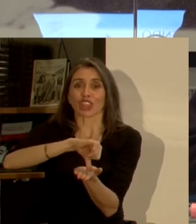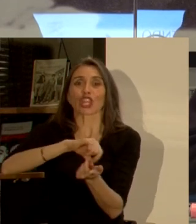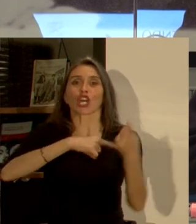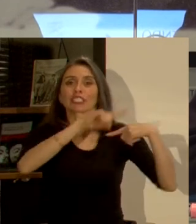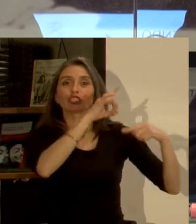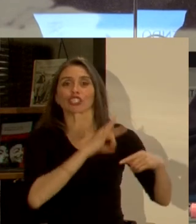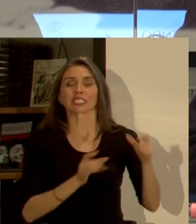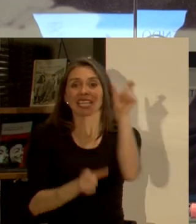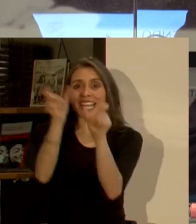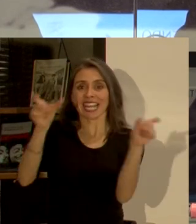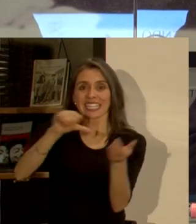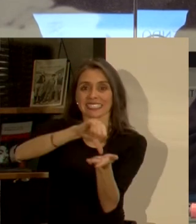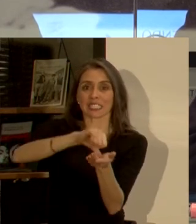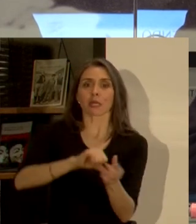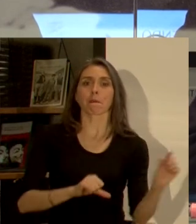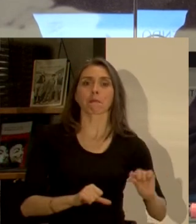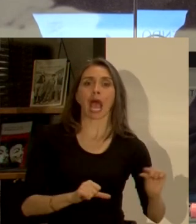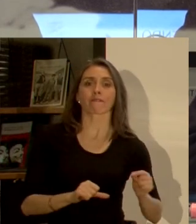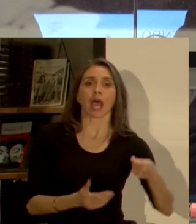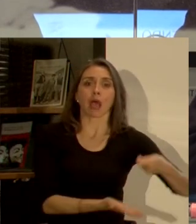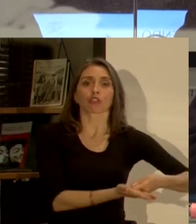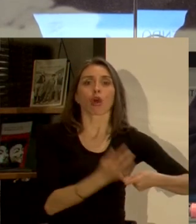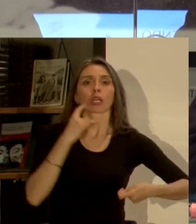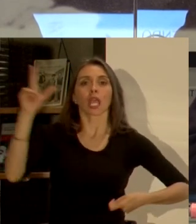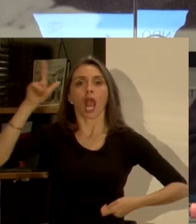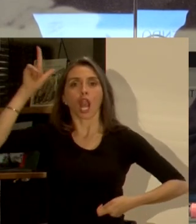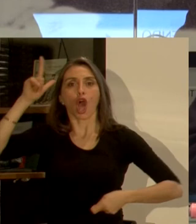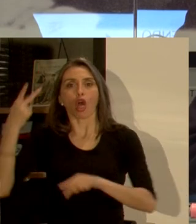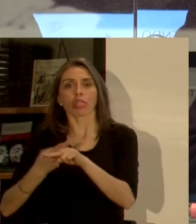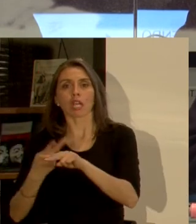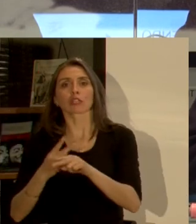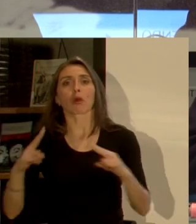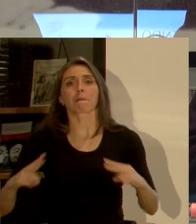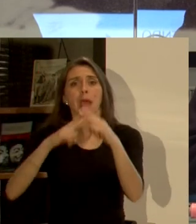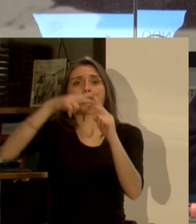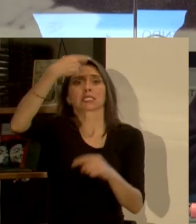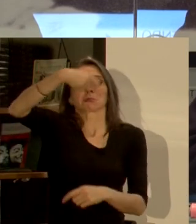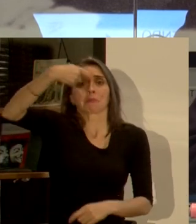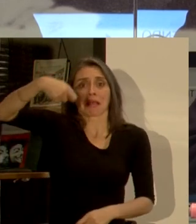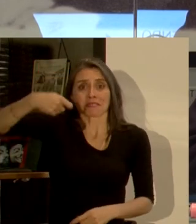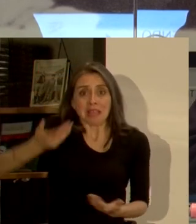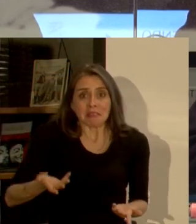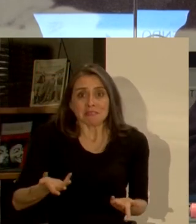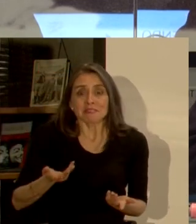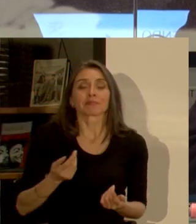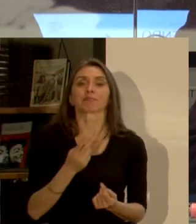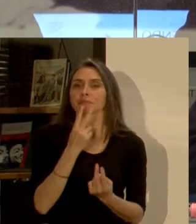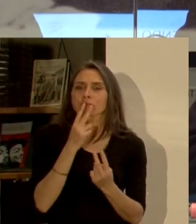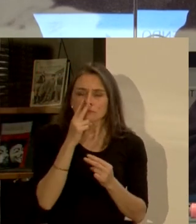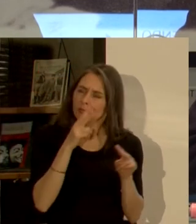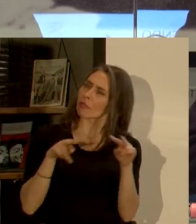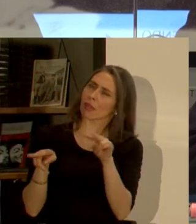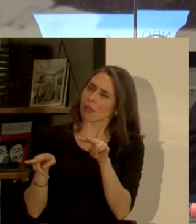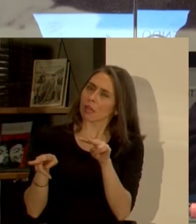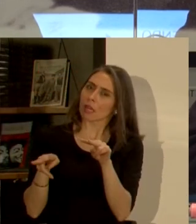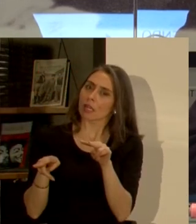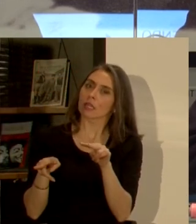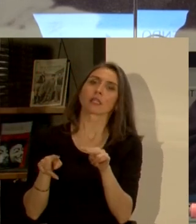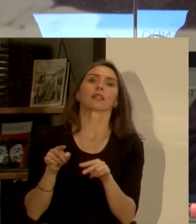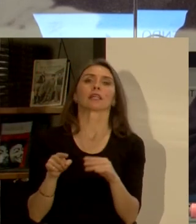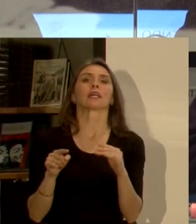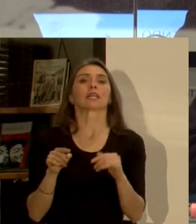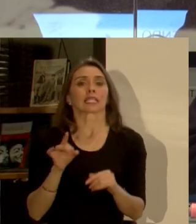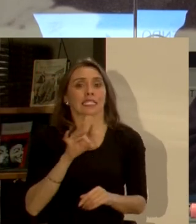barato que arrendar uno en Londres o uno en París y una de las cosas que a más me llamó la atención es ver como el hogar